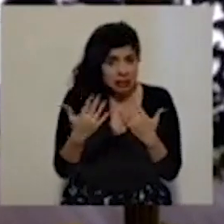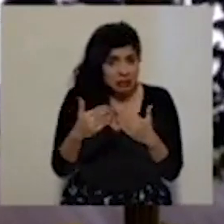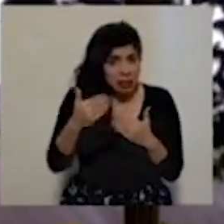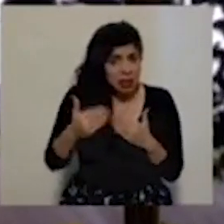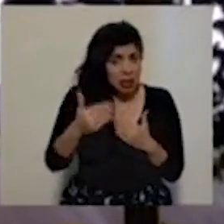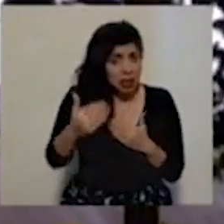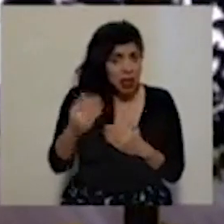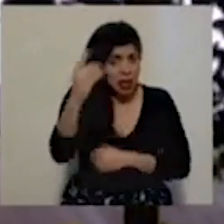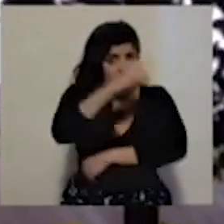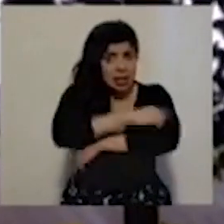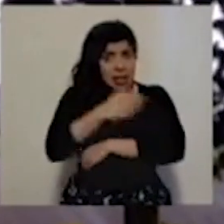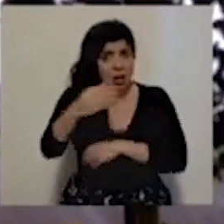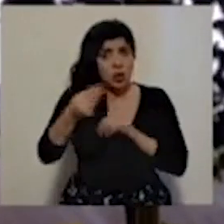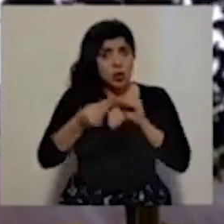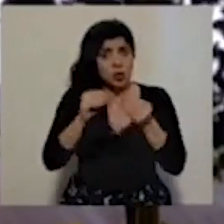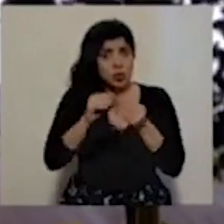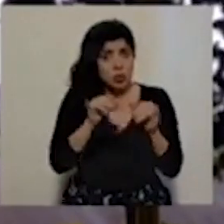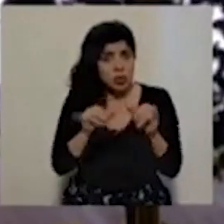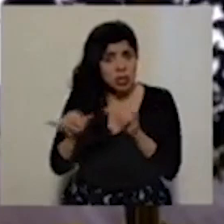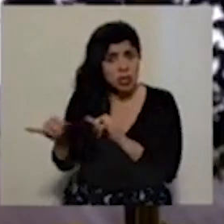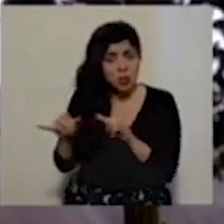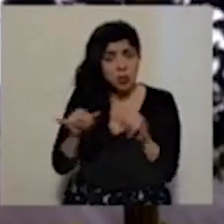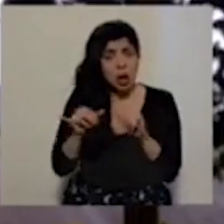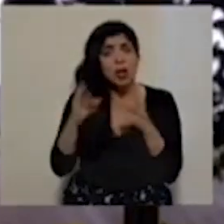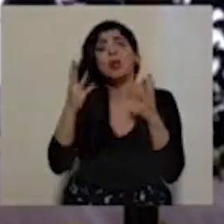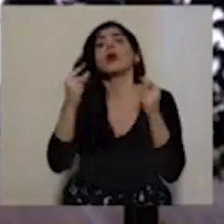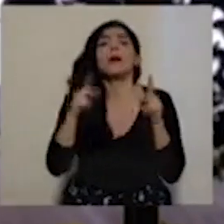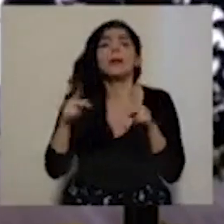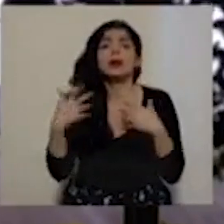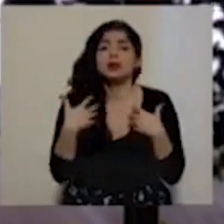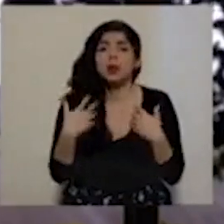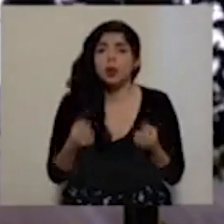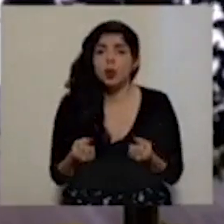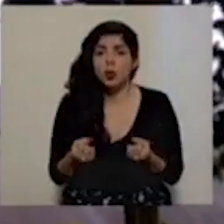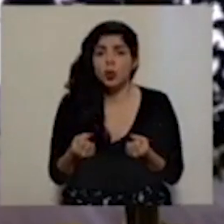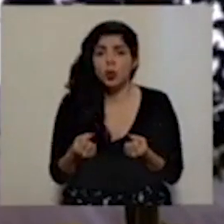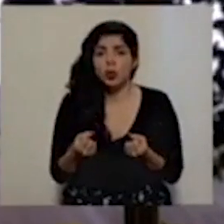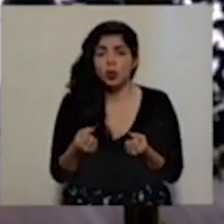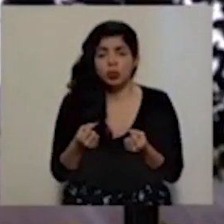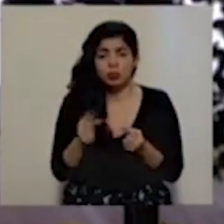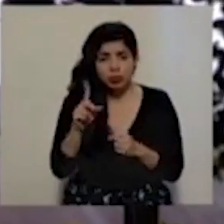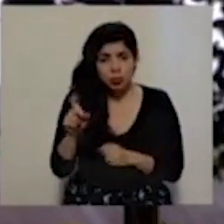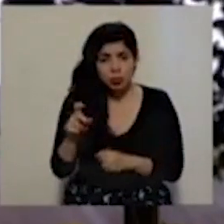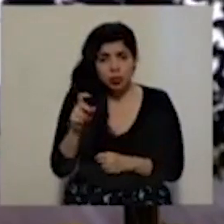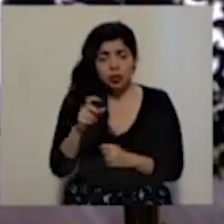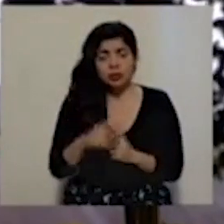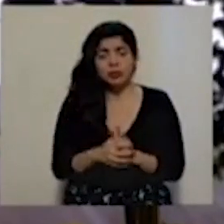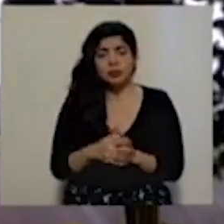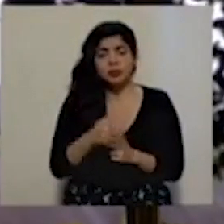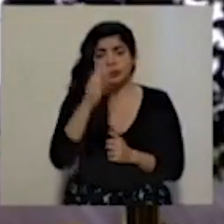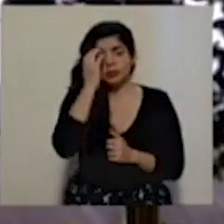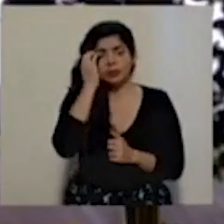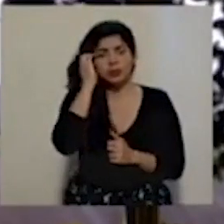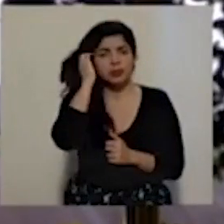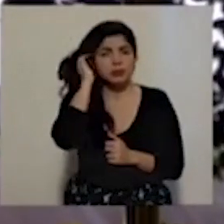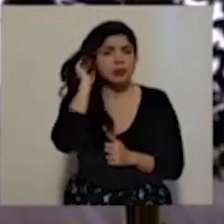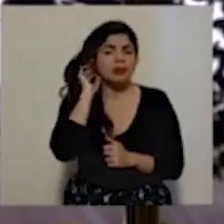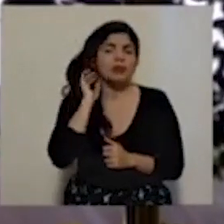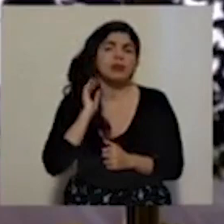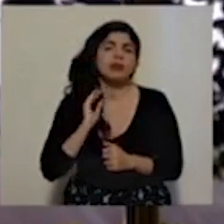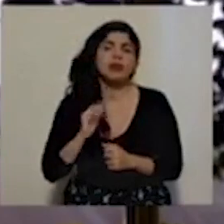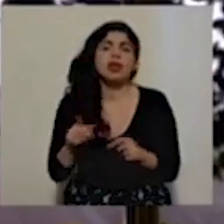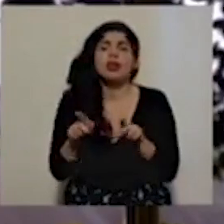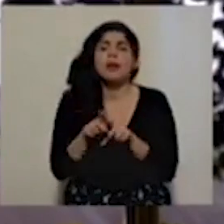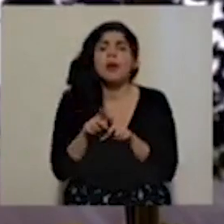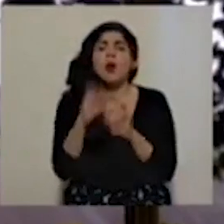en los días, digamos, que vengan, de recuperados, cifras tan altas de recuperados. Y tal vez cuántos días